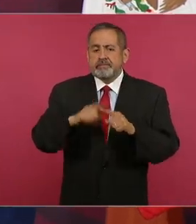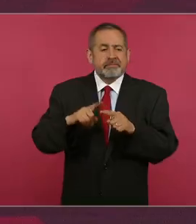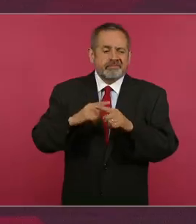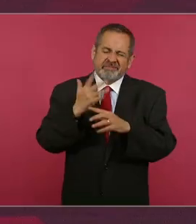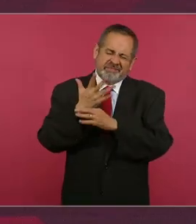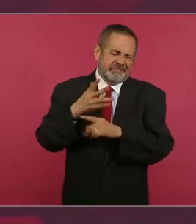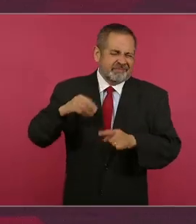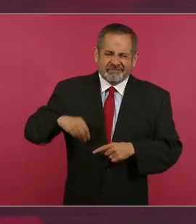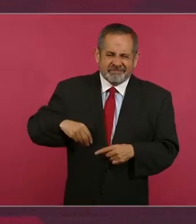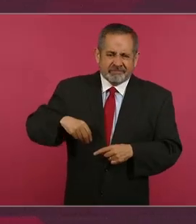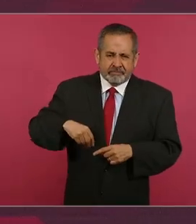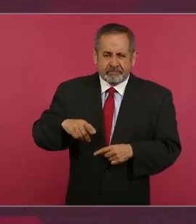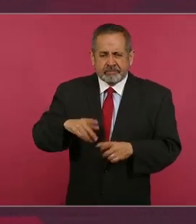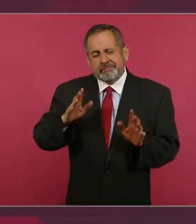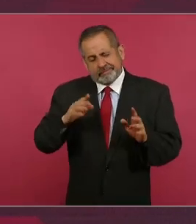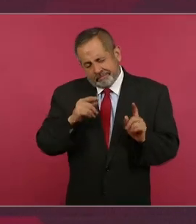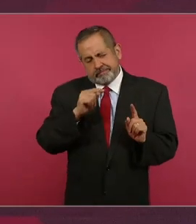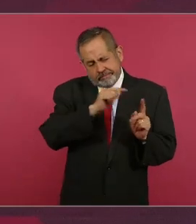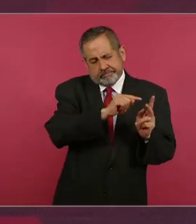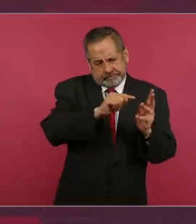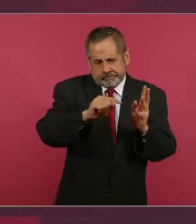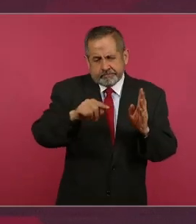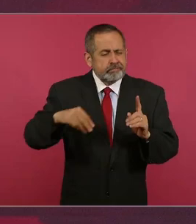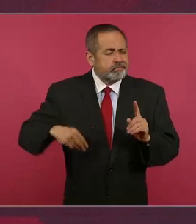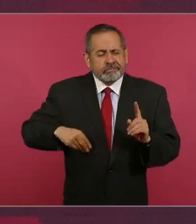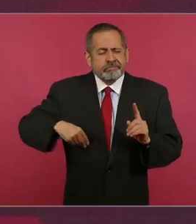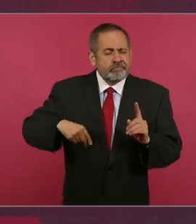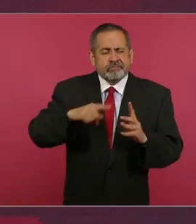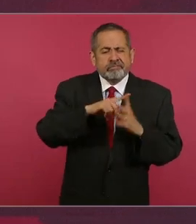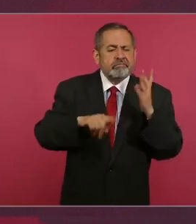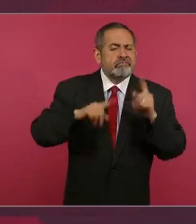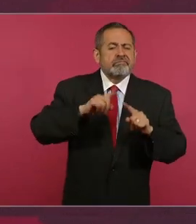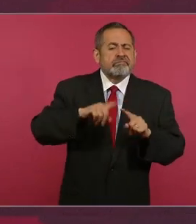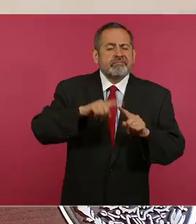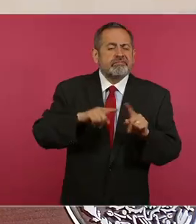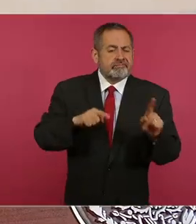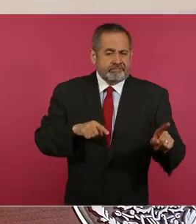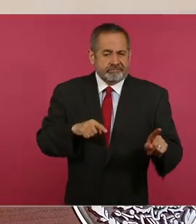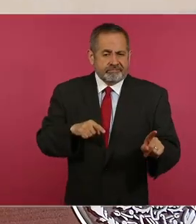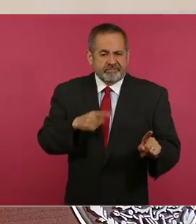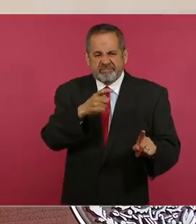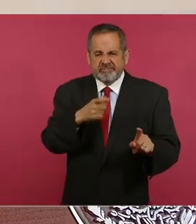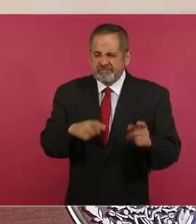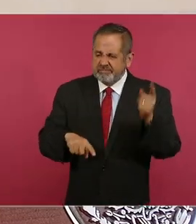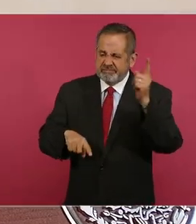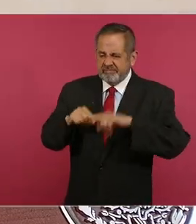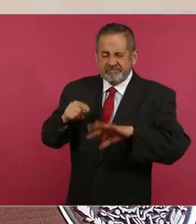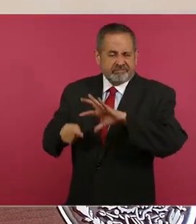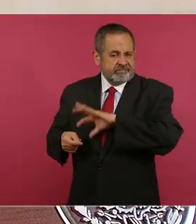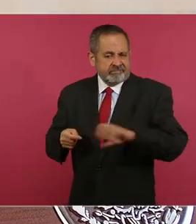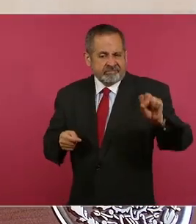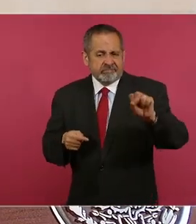o uno de los causantes de ese agravio